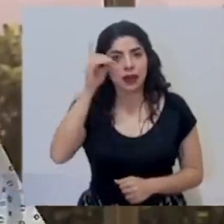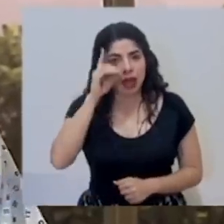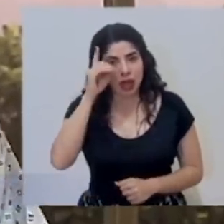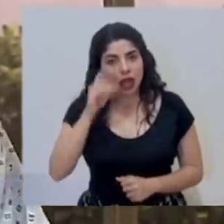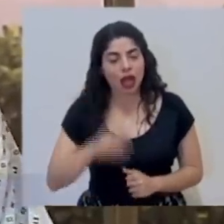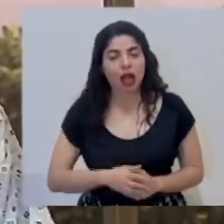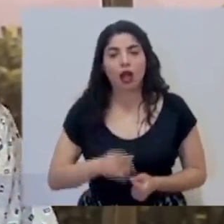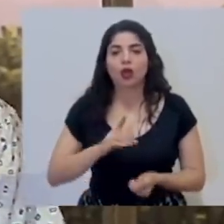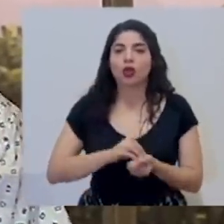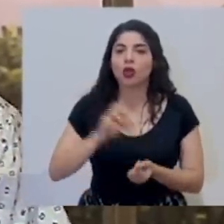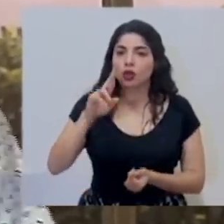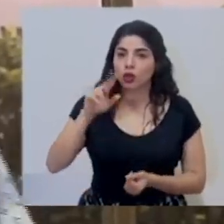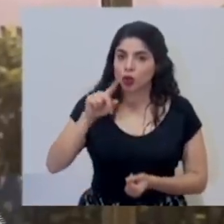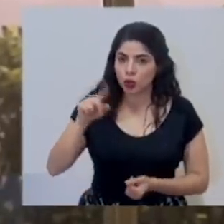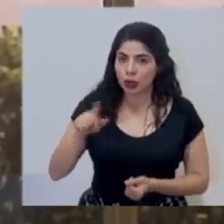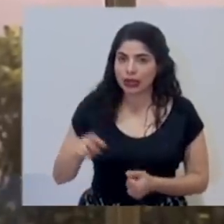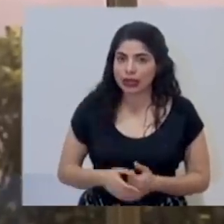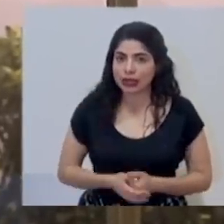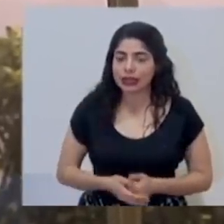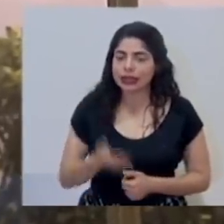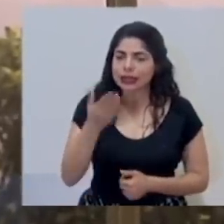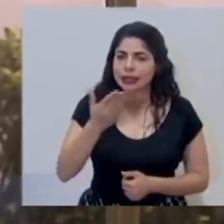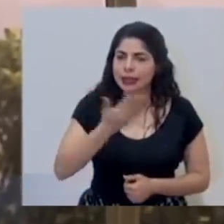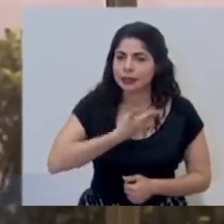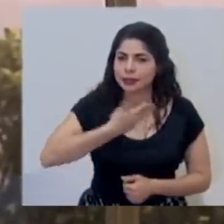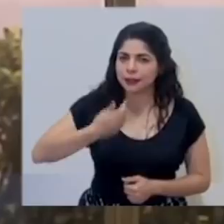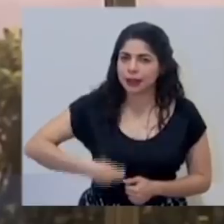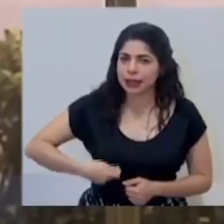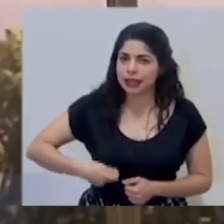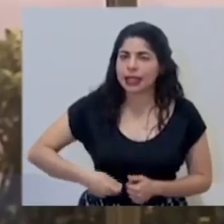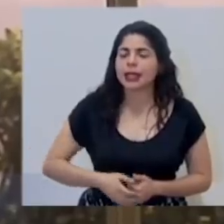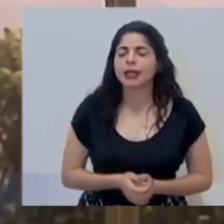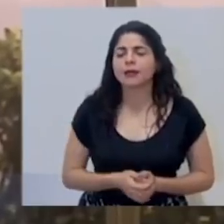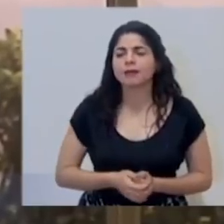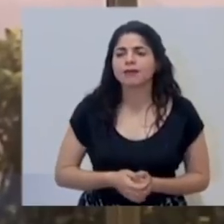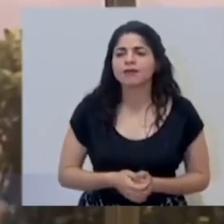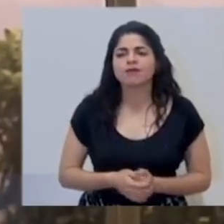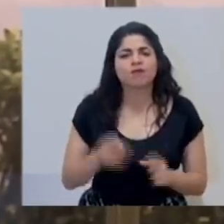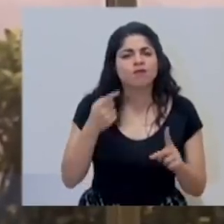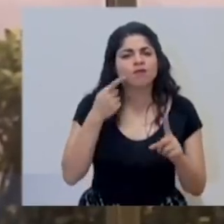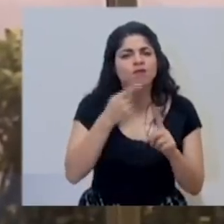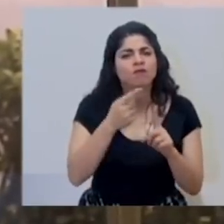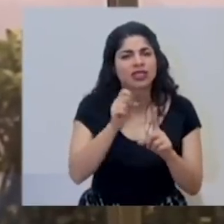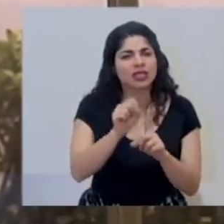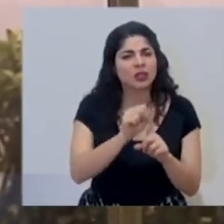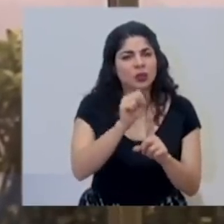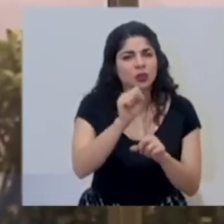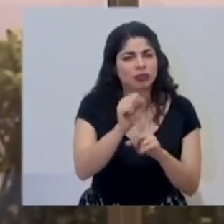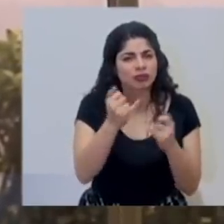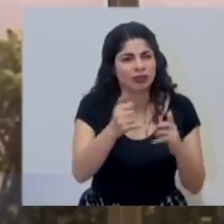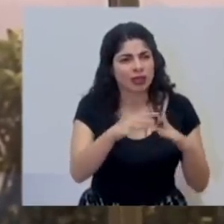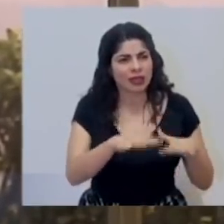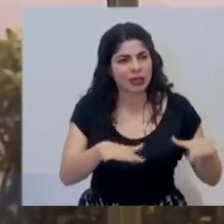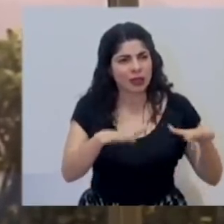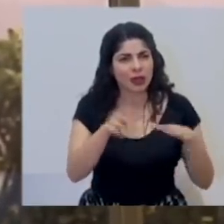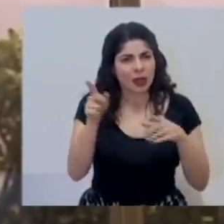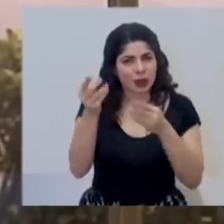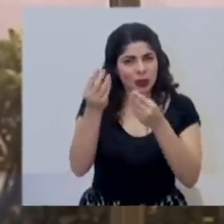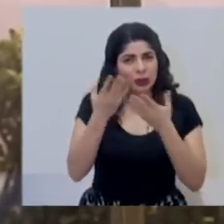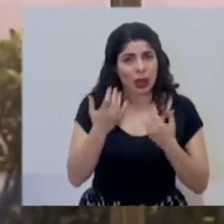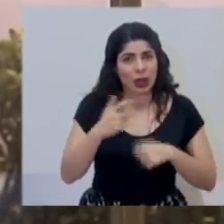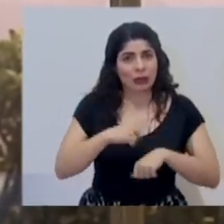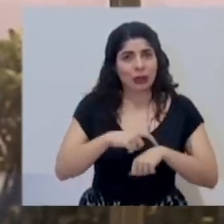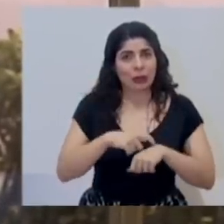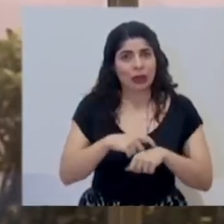Daniel, doctor Ruiz. Señor presidente, en razón del estado de situación que usted está describiendo como